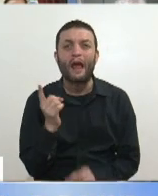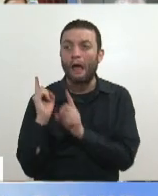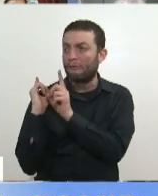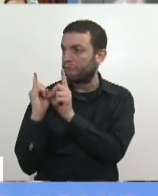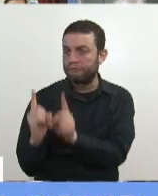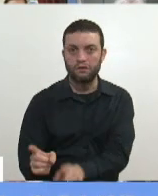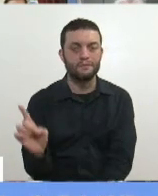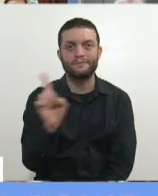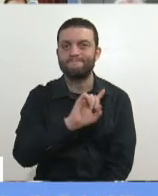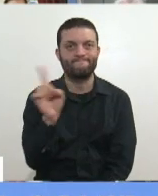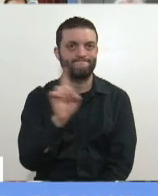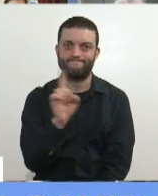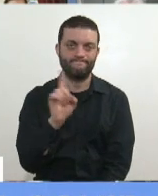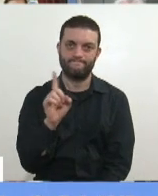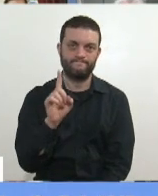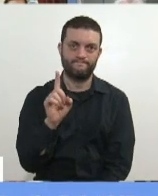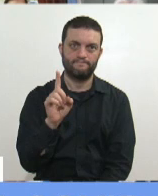Hubo en el camino